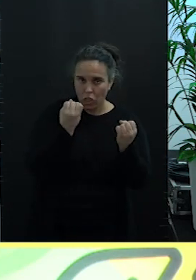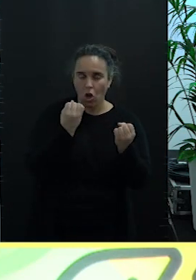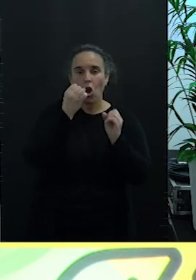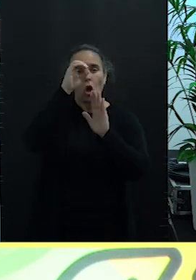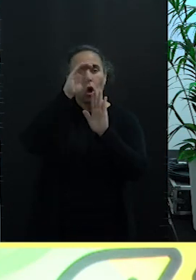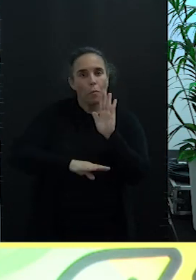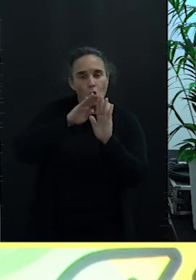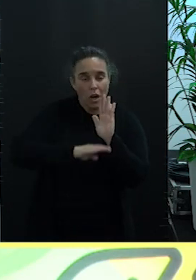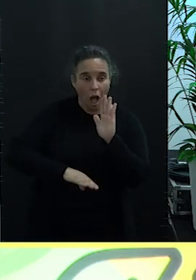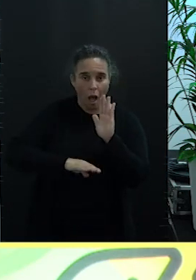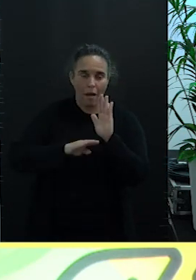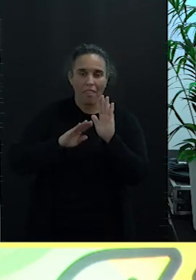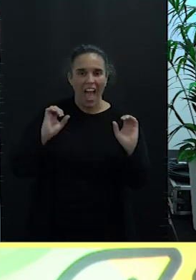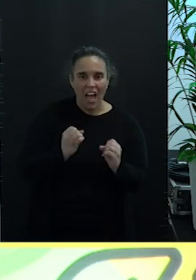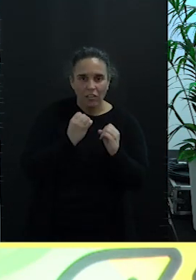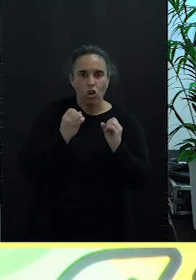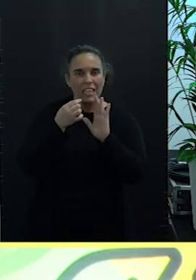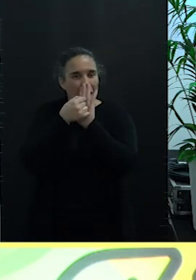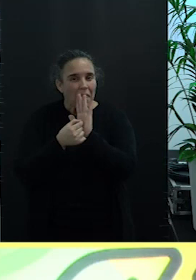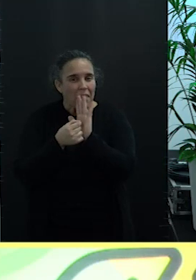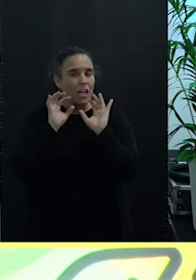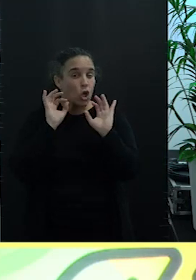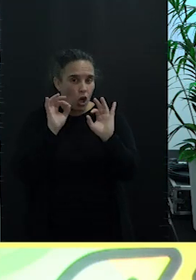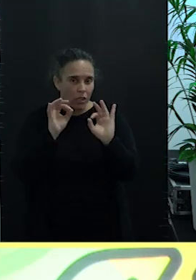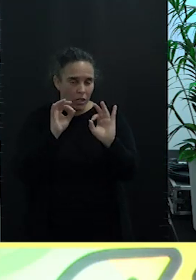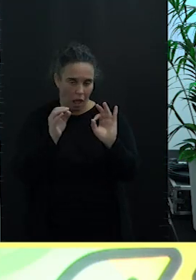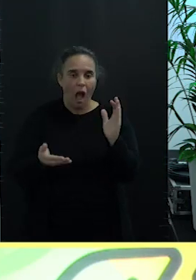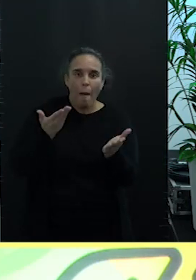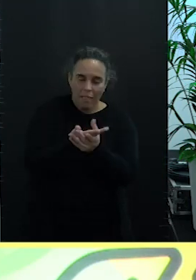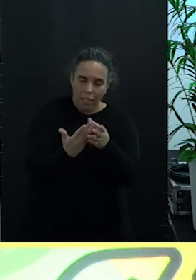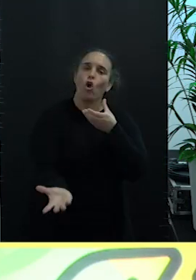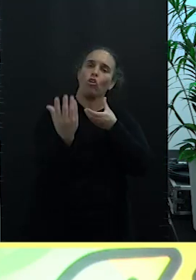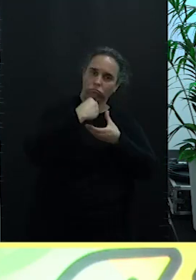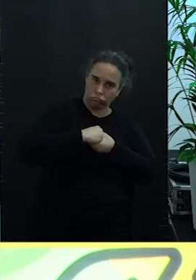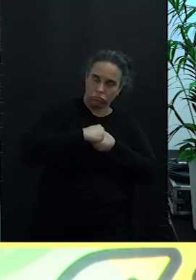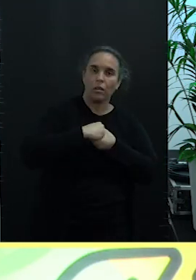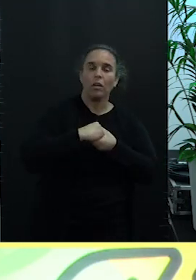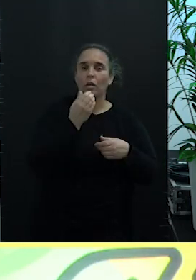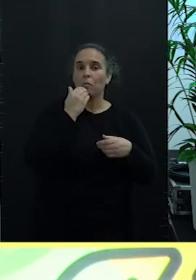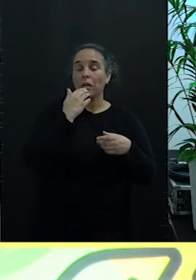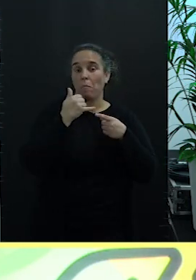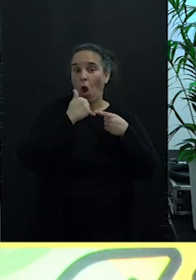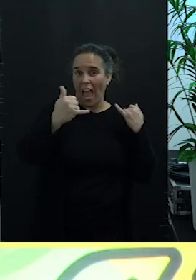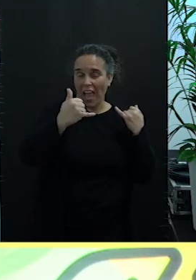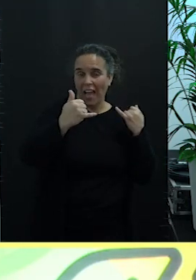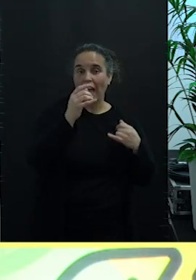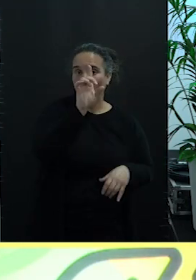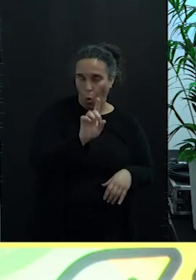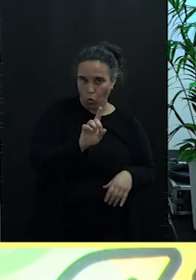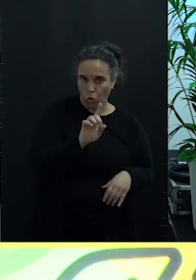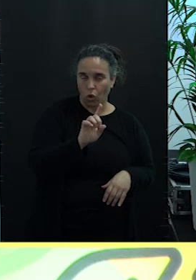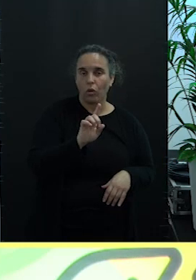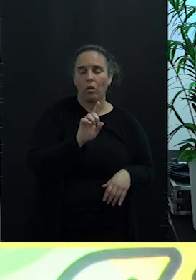acciones y medidas concretas. Entre ellos, hoy se hablaba del eje 1, pero también